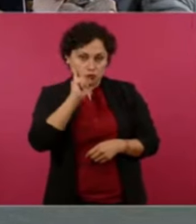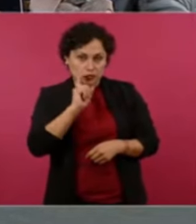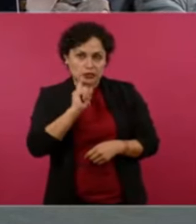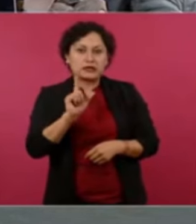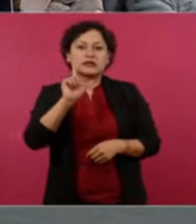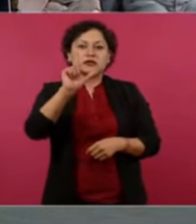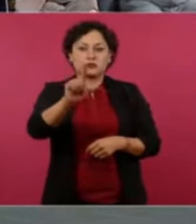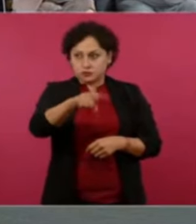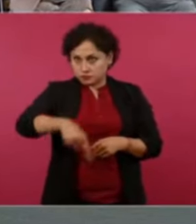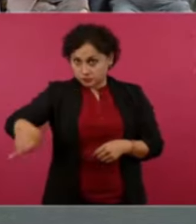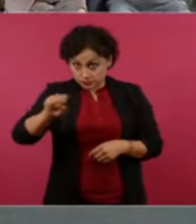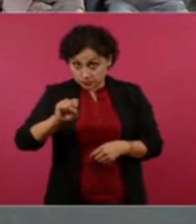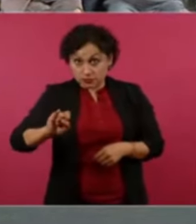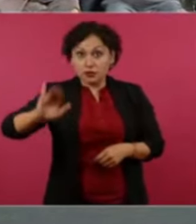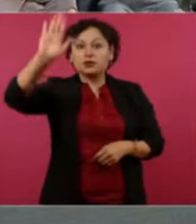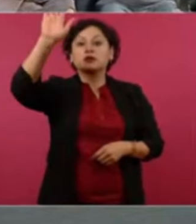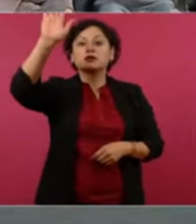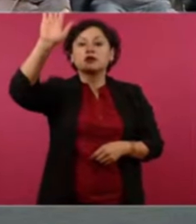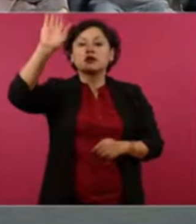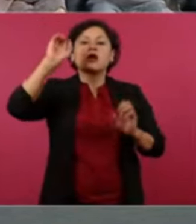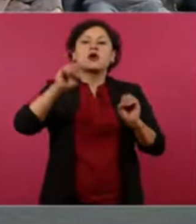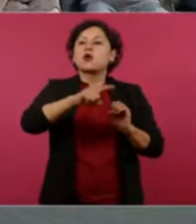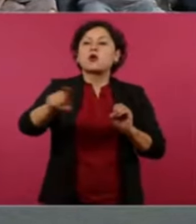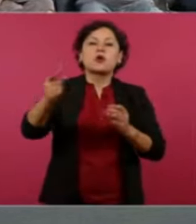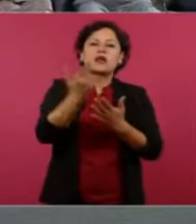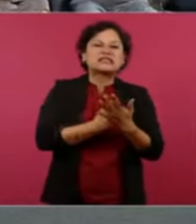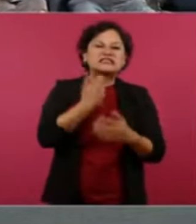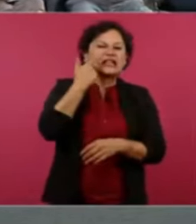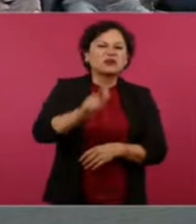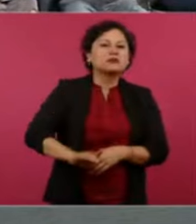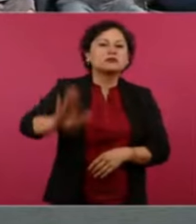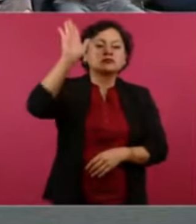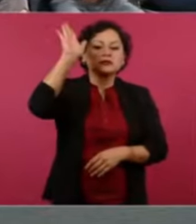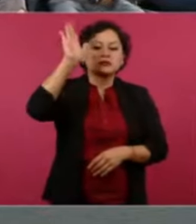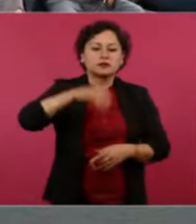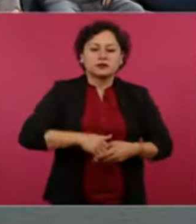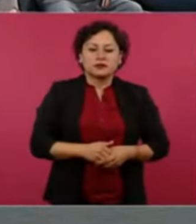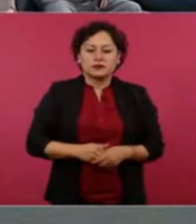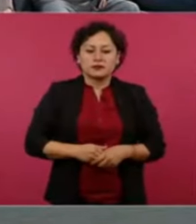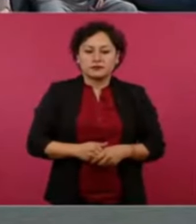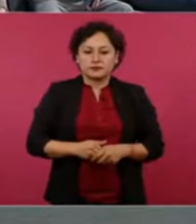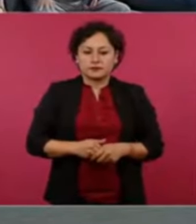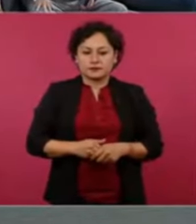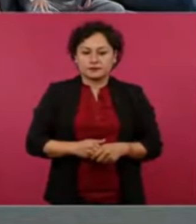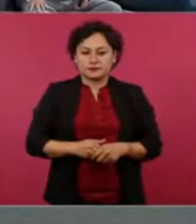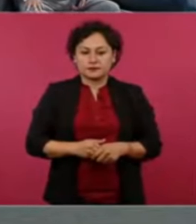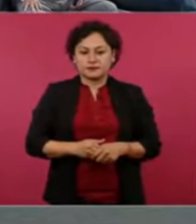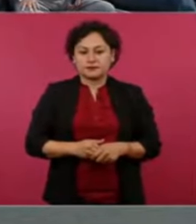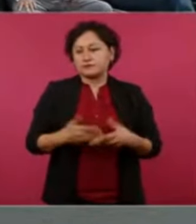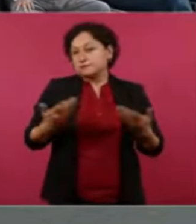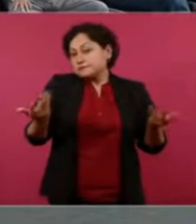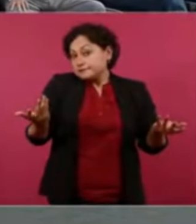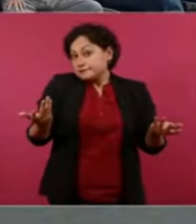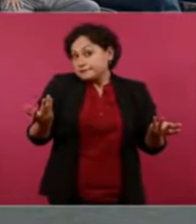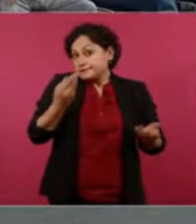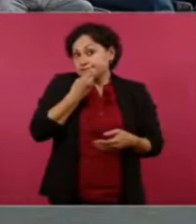bájenla los que piensen que sin lista ¿ya? ¿ni modo?